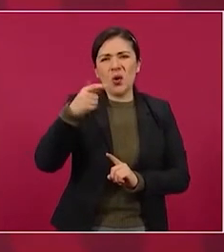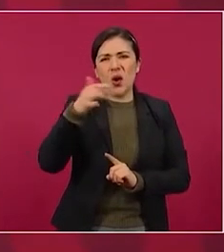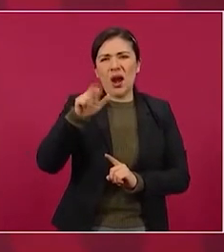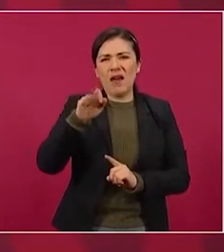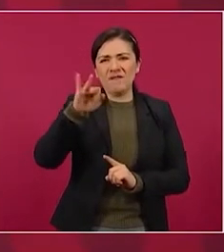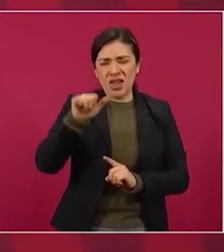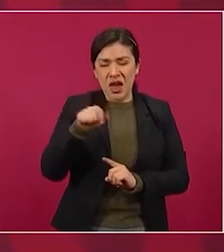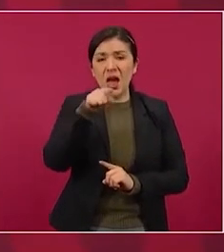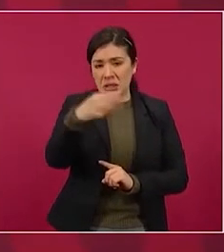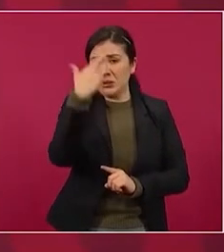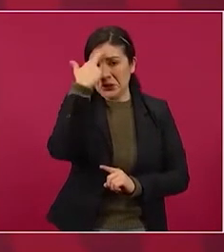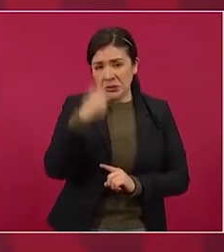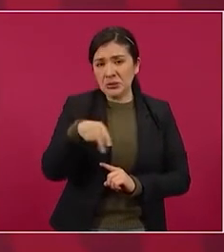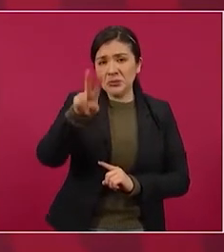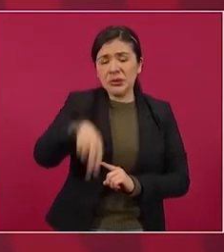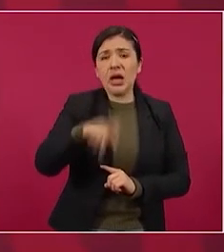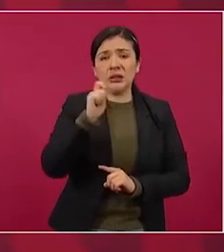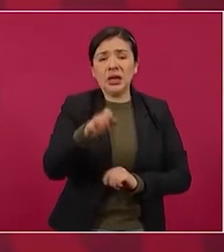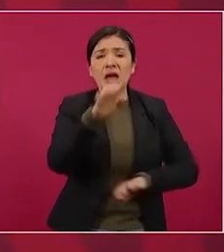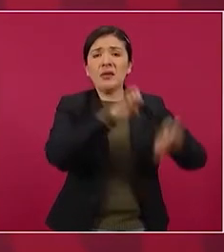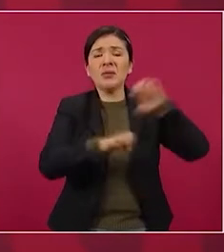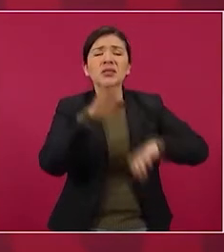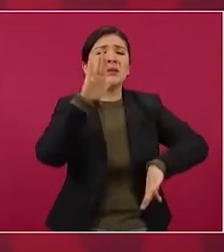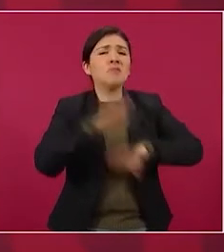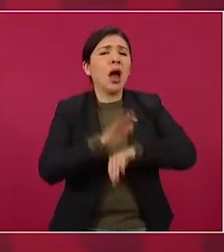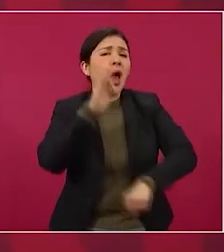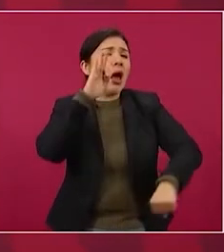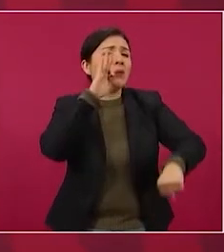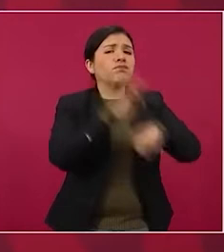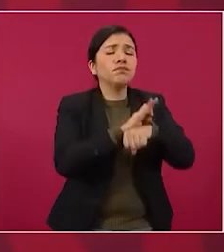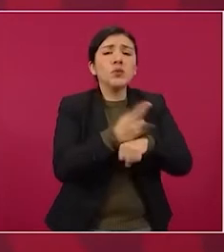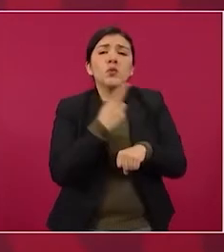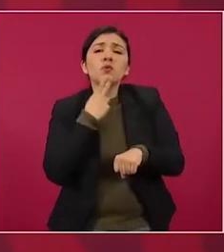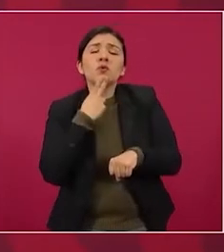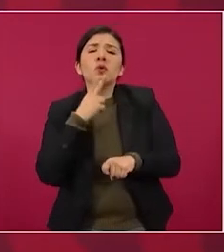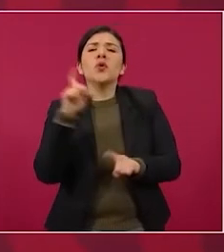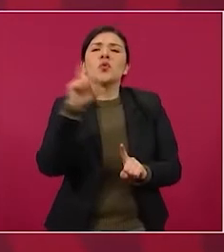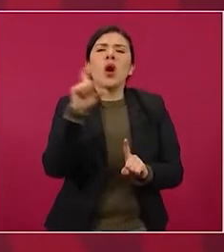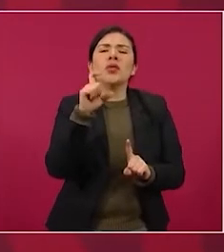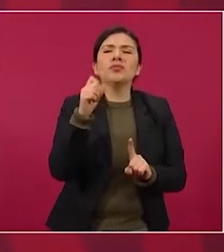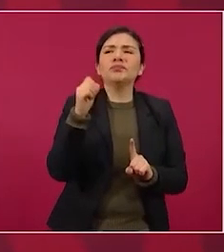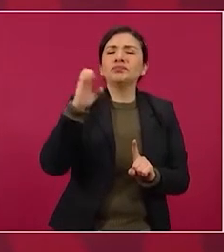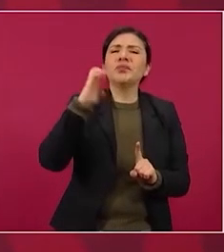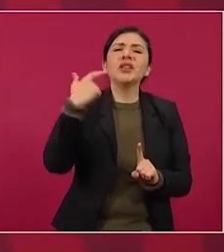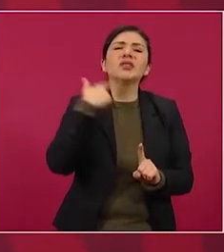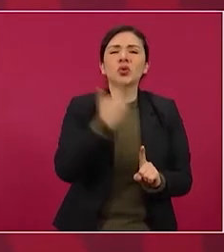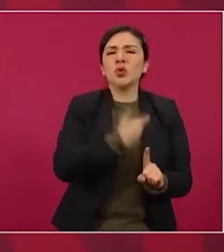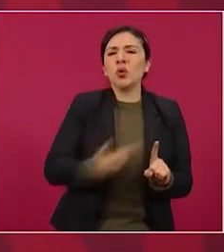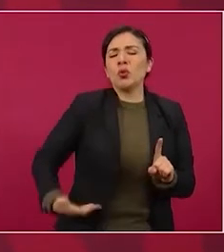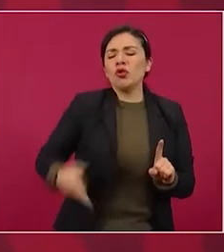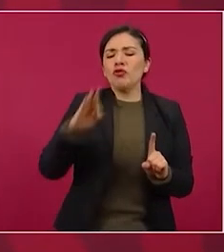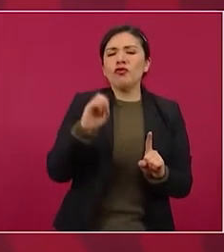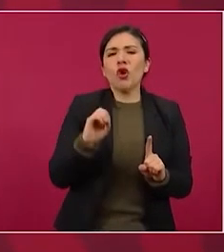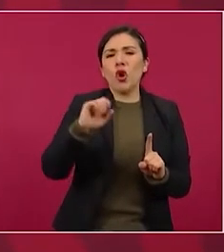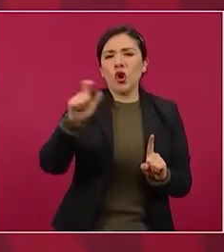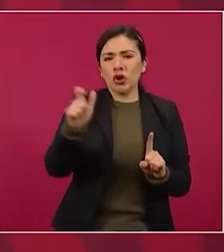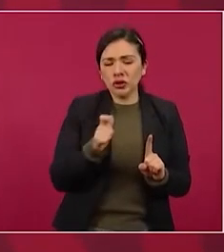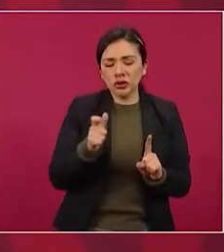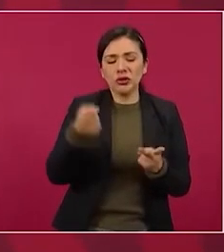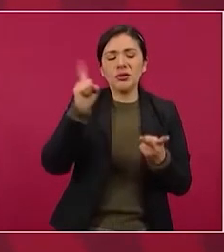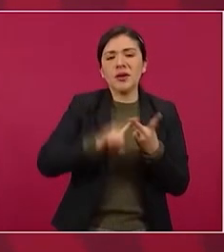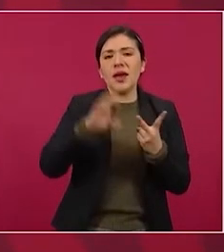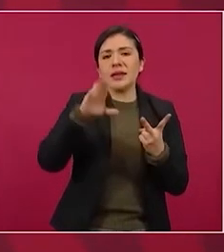en efecto predilecta durante el gobierno de Fox y de